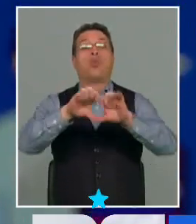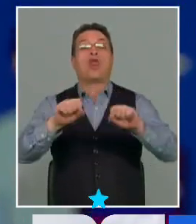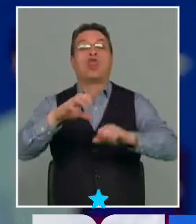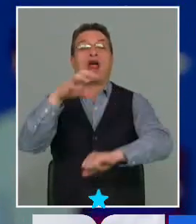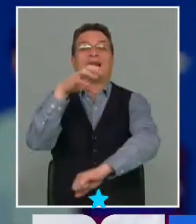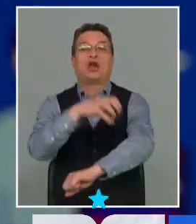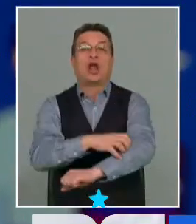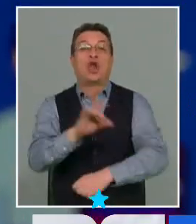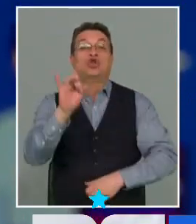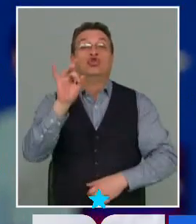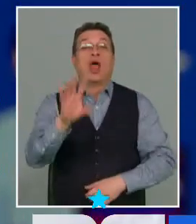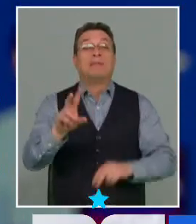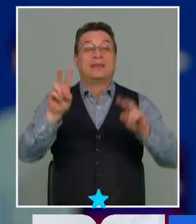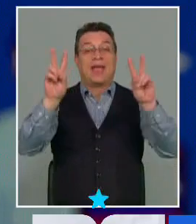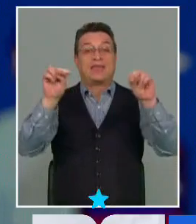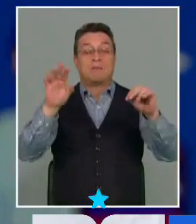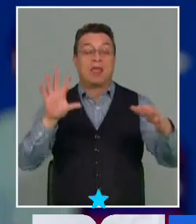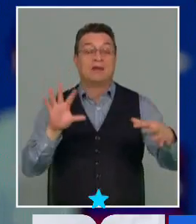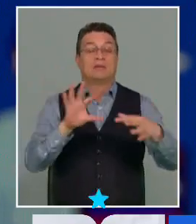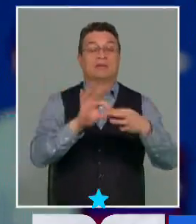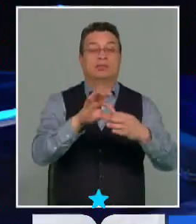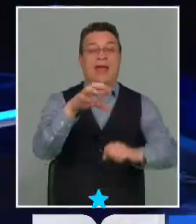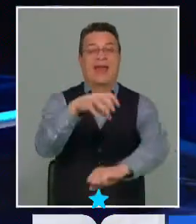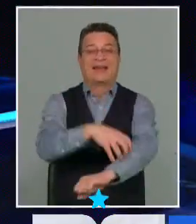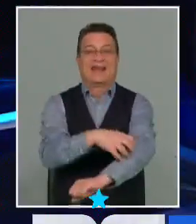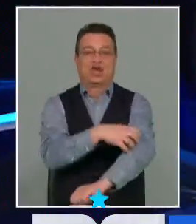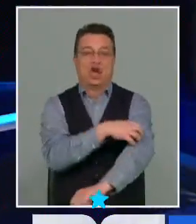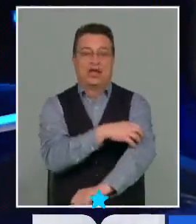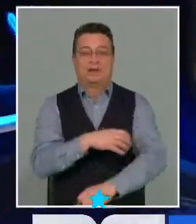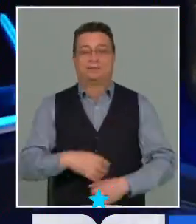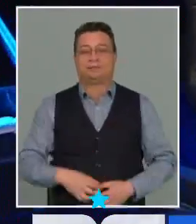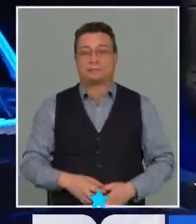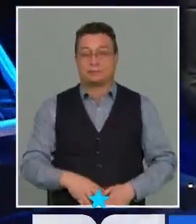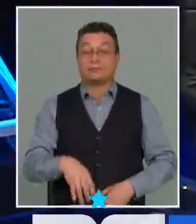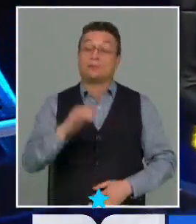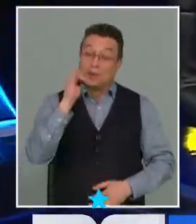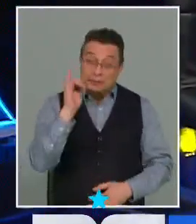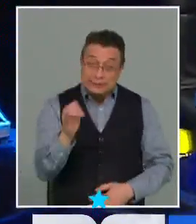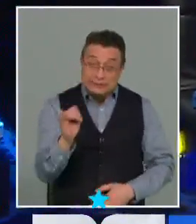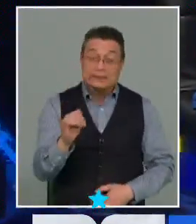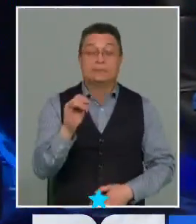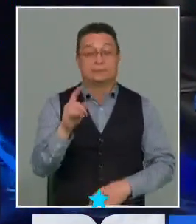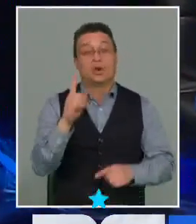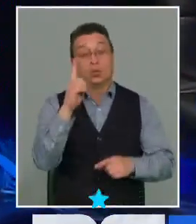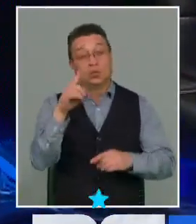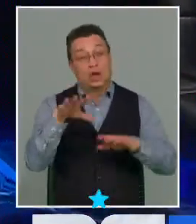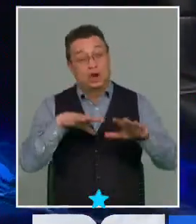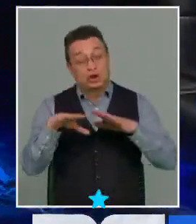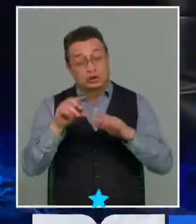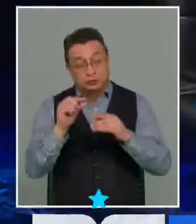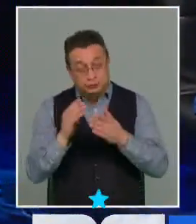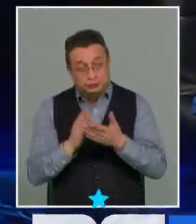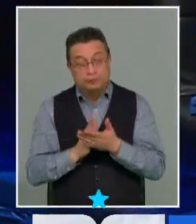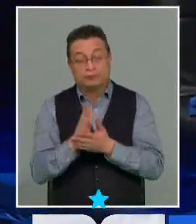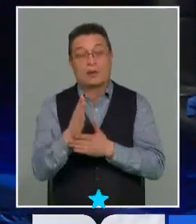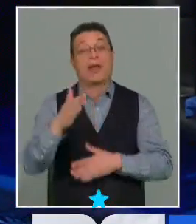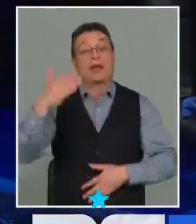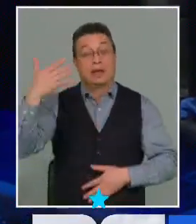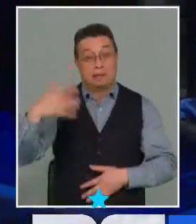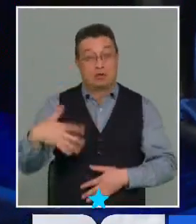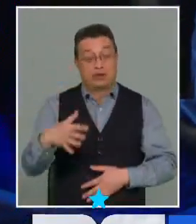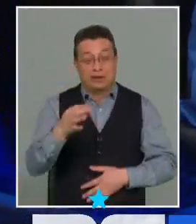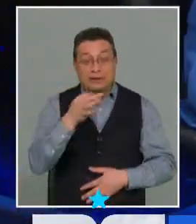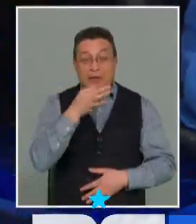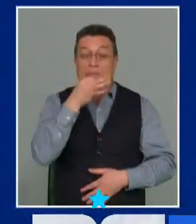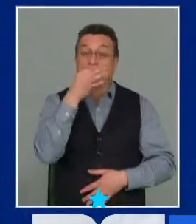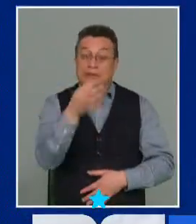solamente a temas vinculados a las regiones. Voy contigo, Tomás. Sí, una cosa muy inicial que yo creo que es importante señalar.